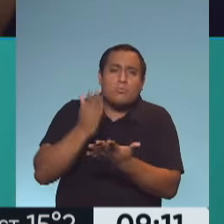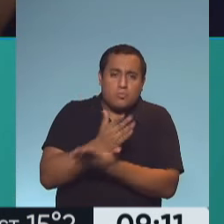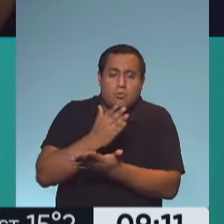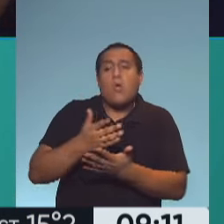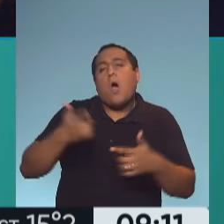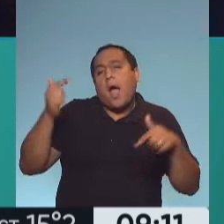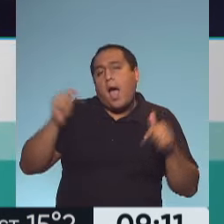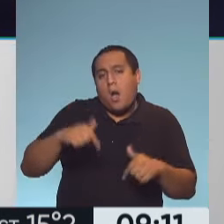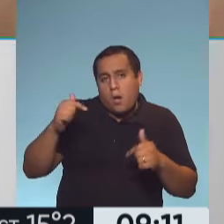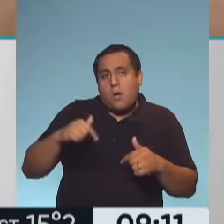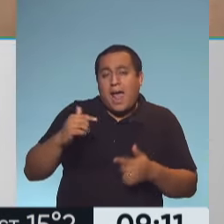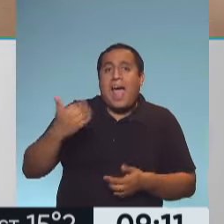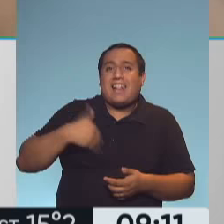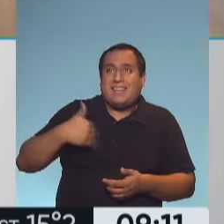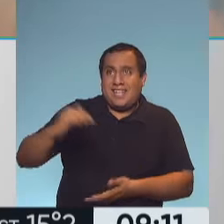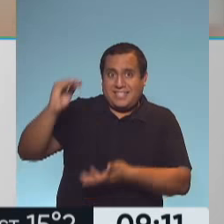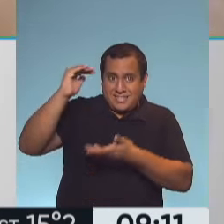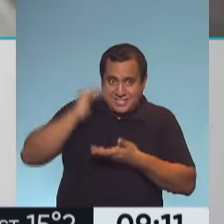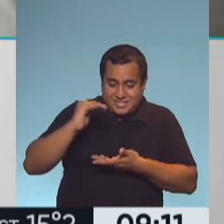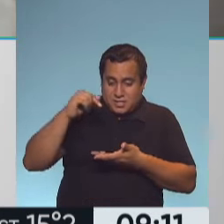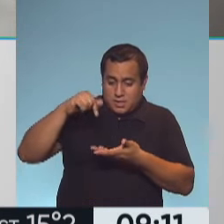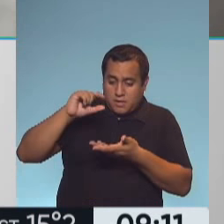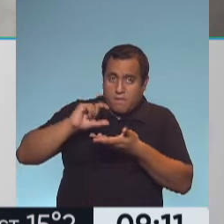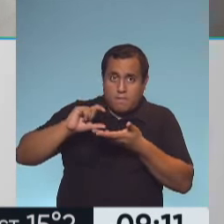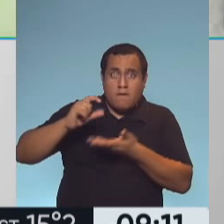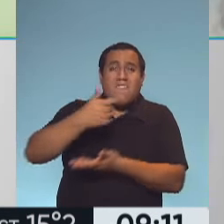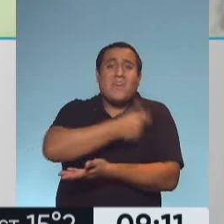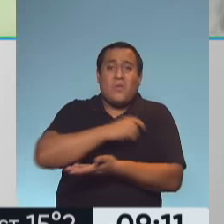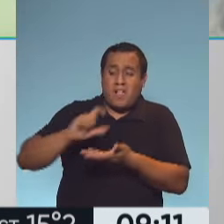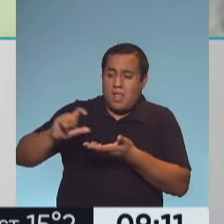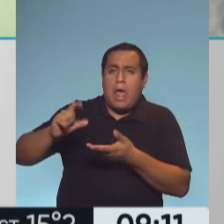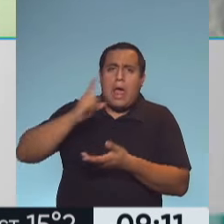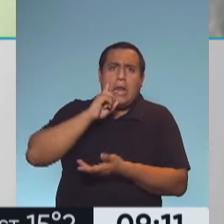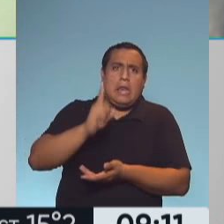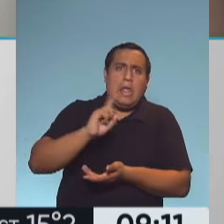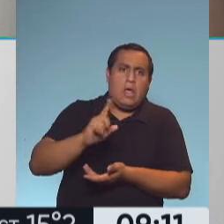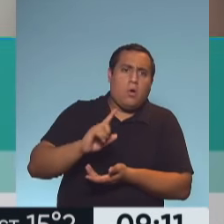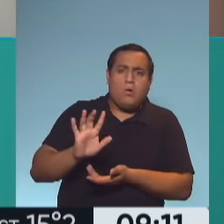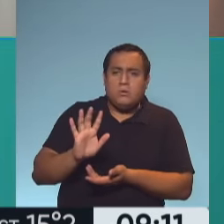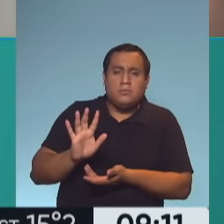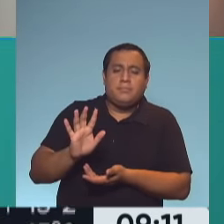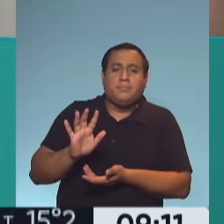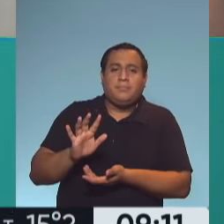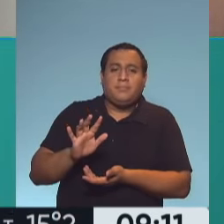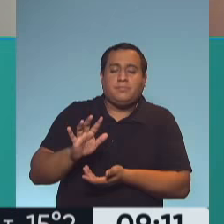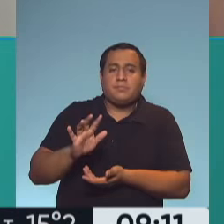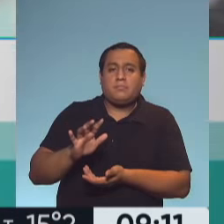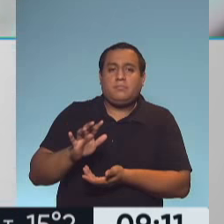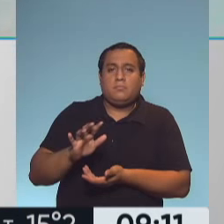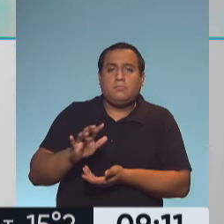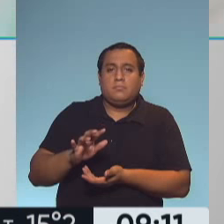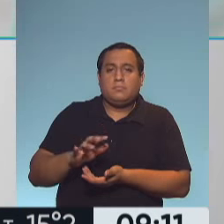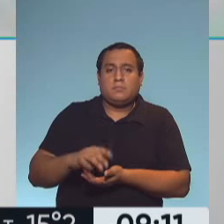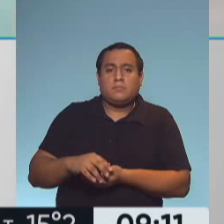están en este momento utilizando en Argentina no tienen riesgo de una eficacia